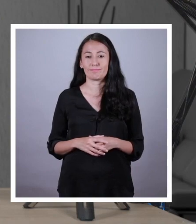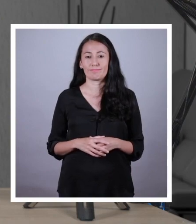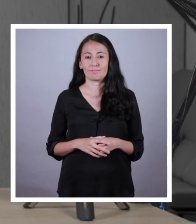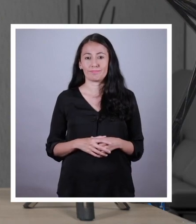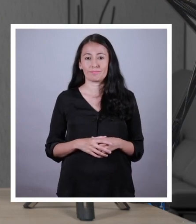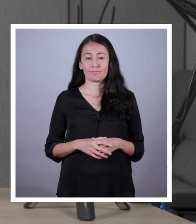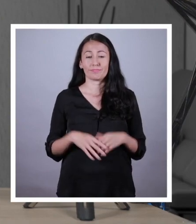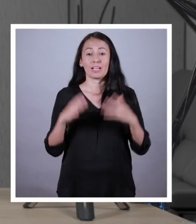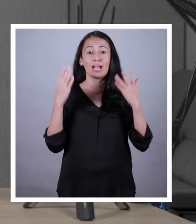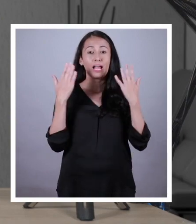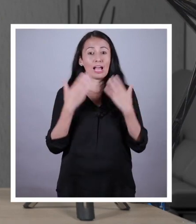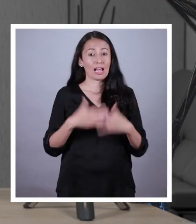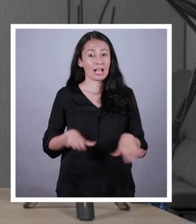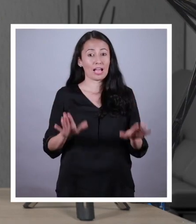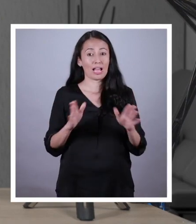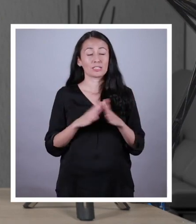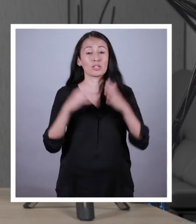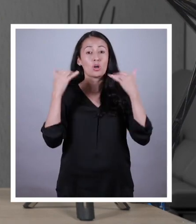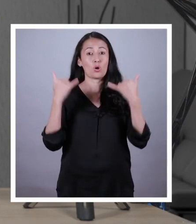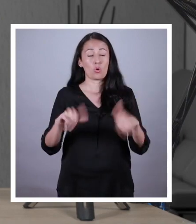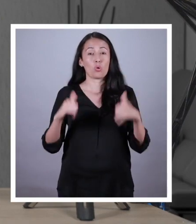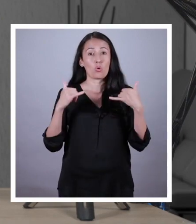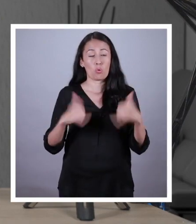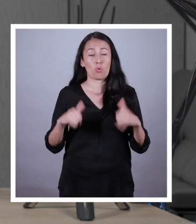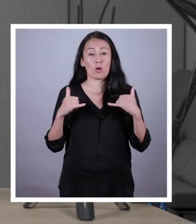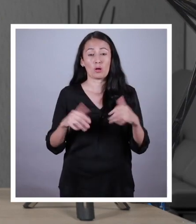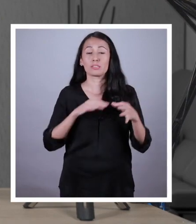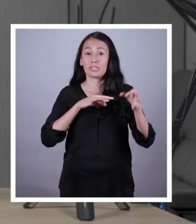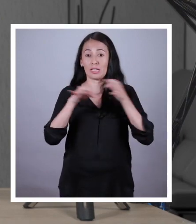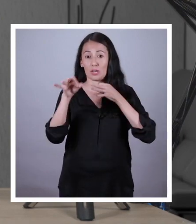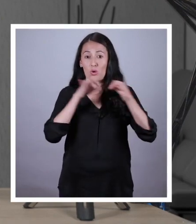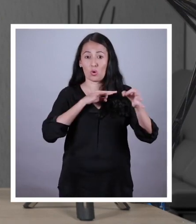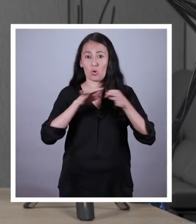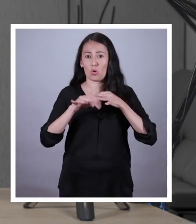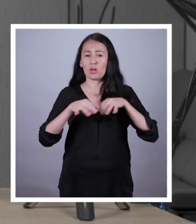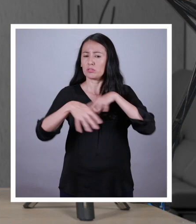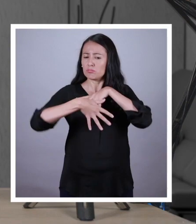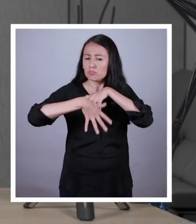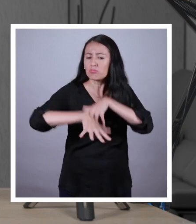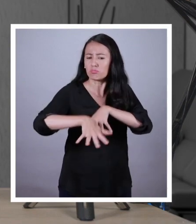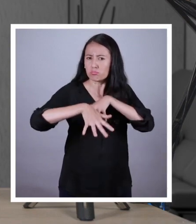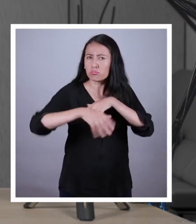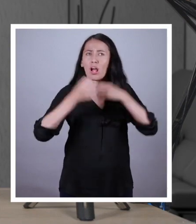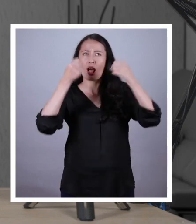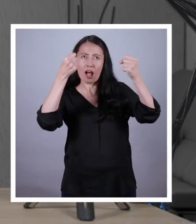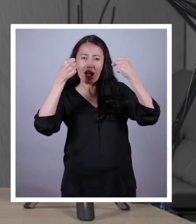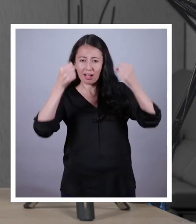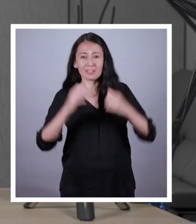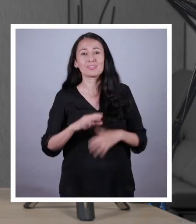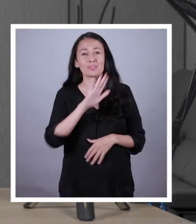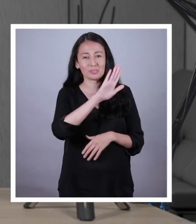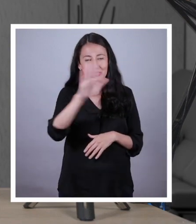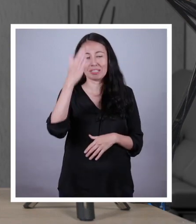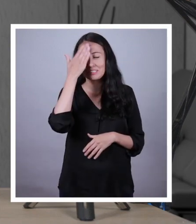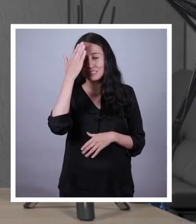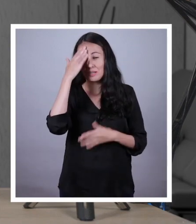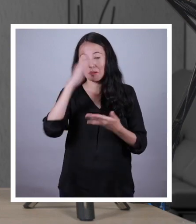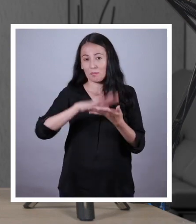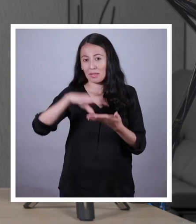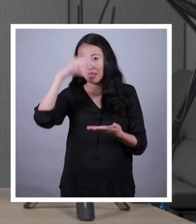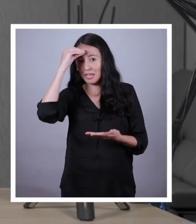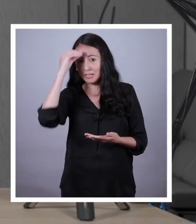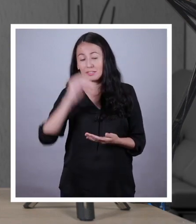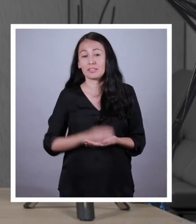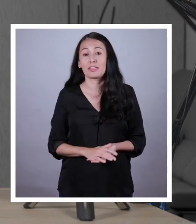Bueno, así como estos juguetes se van entendiendo esta explicación y han reclamado justamente por sus derechos Espero que ustedes también hayan aprendido algo